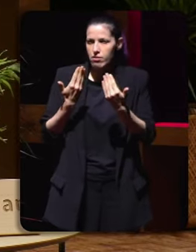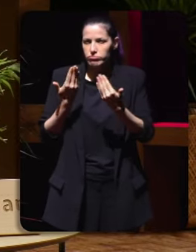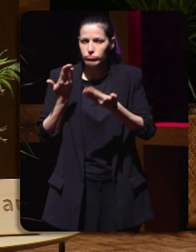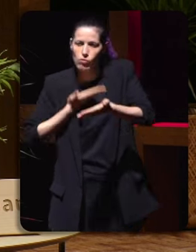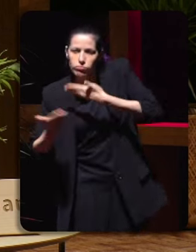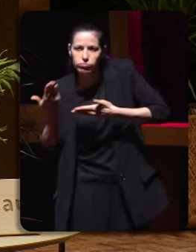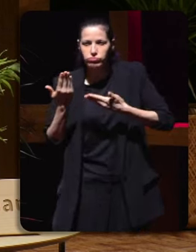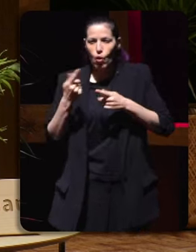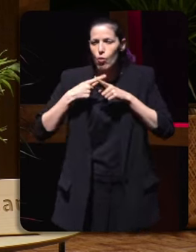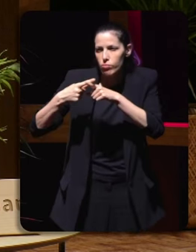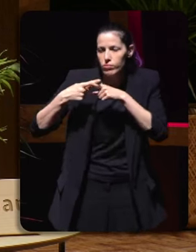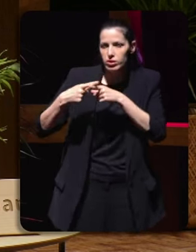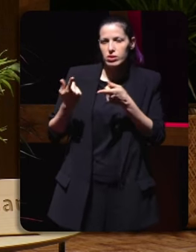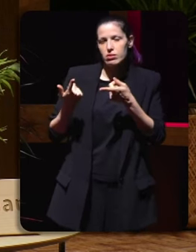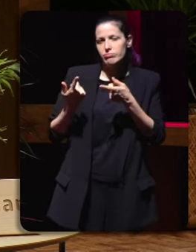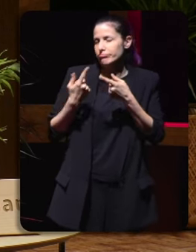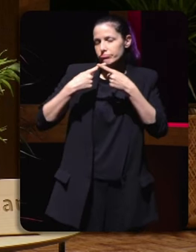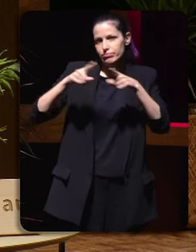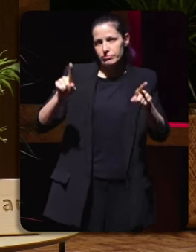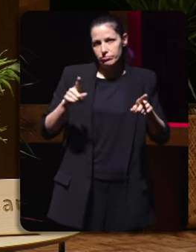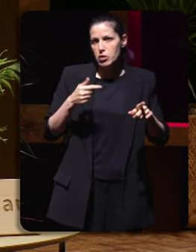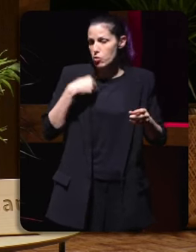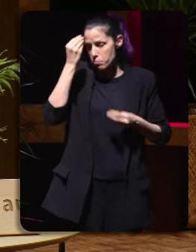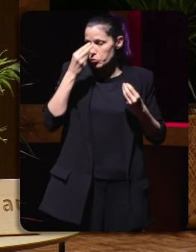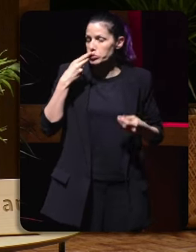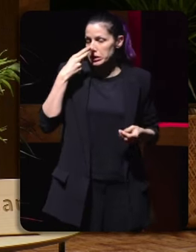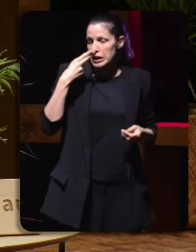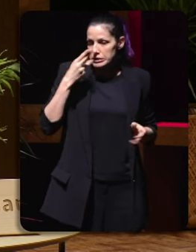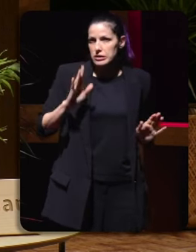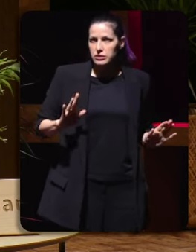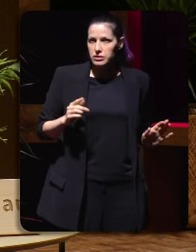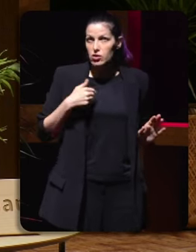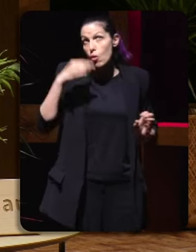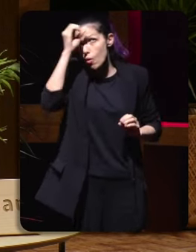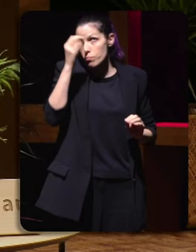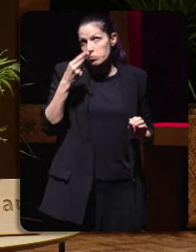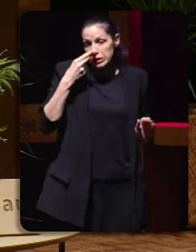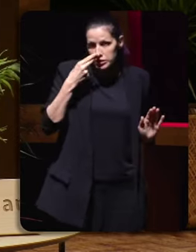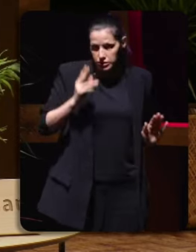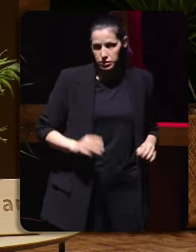e eu creo que iso é moi moi interesante tamén me parece moi interesante